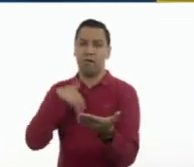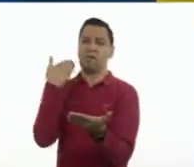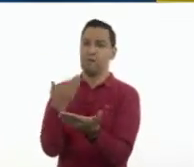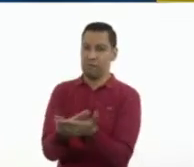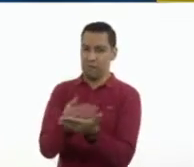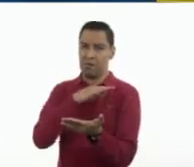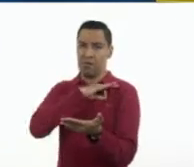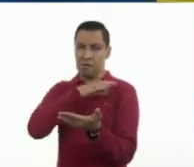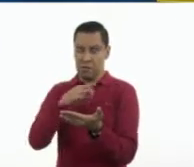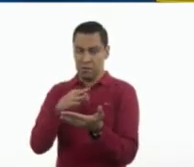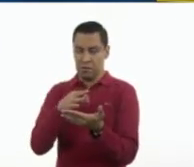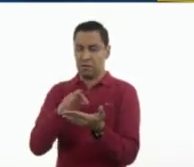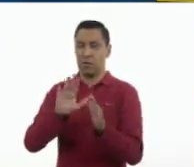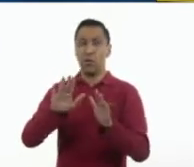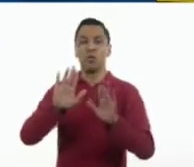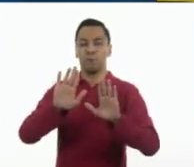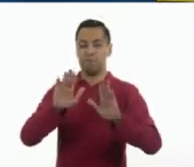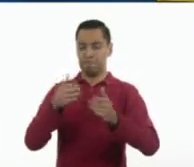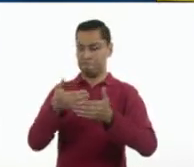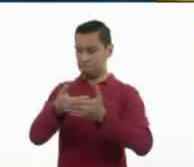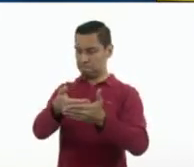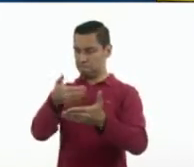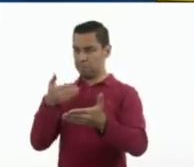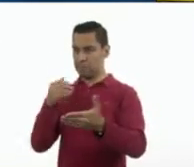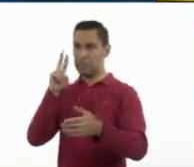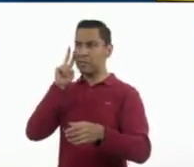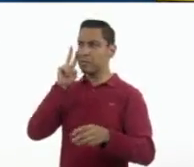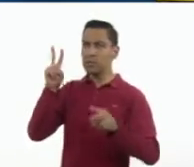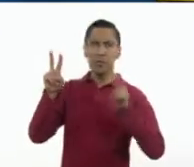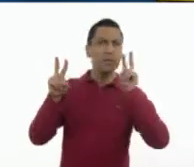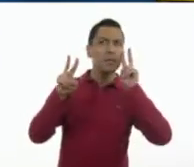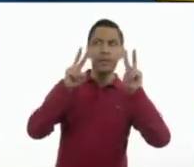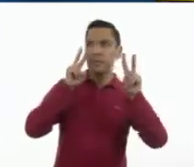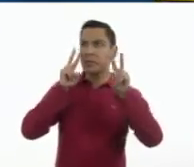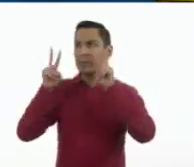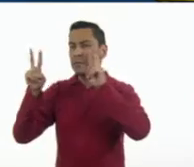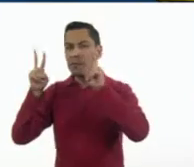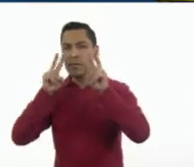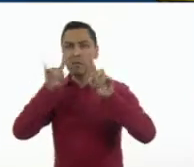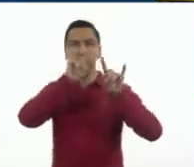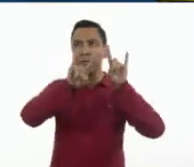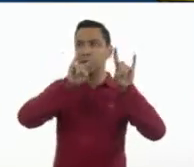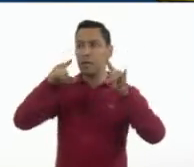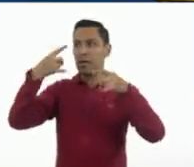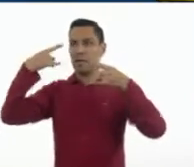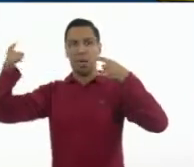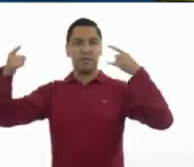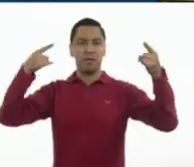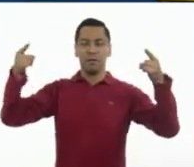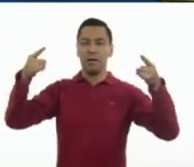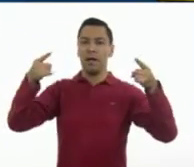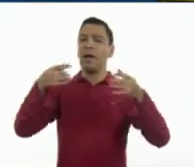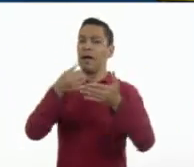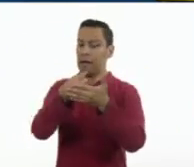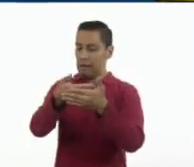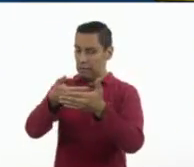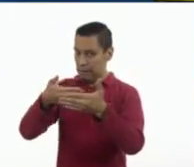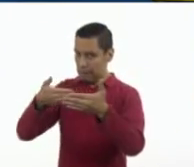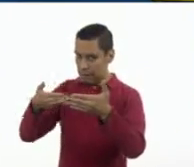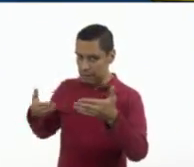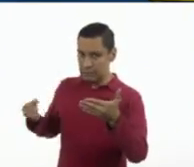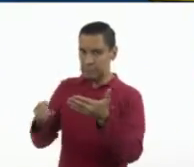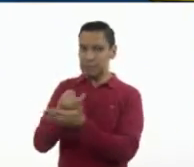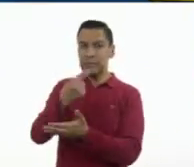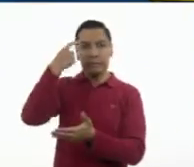hacer este tipo de ejercicios de análisis les va a permitir tomar decisiones con mejores elementos de juicio. Antes de